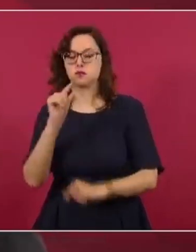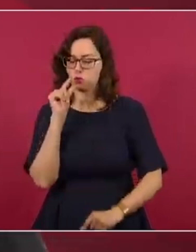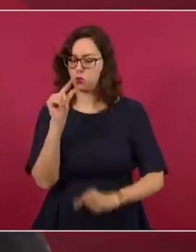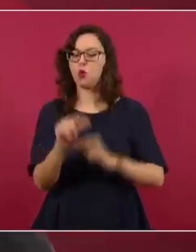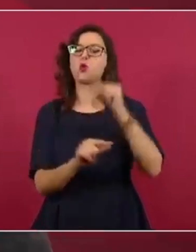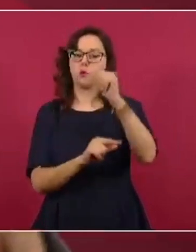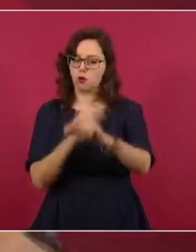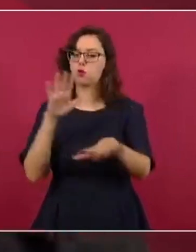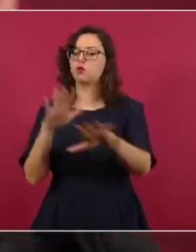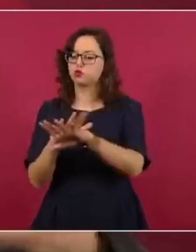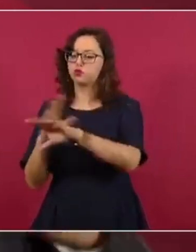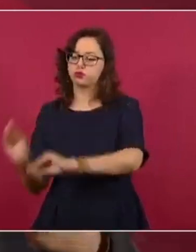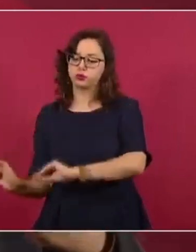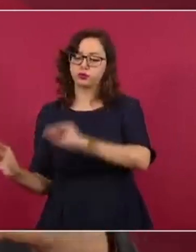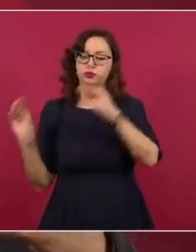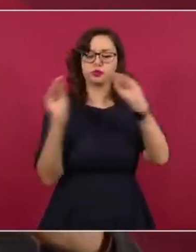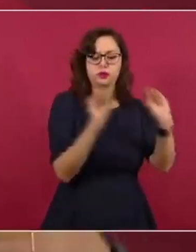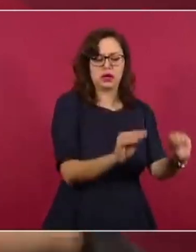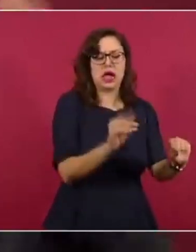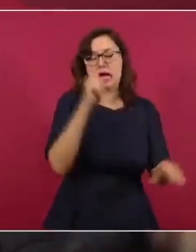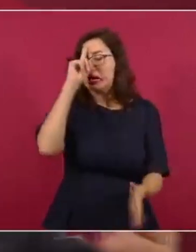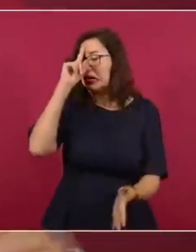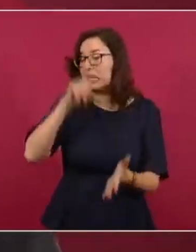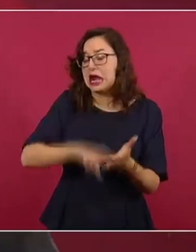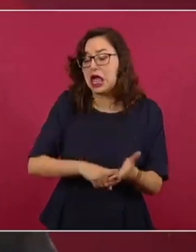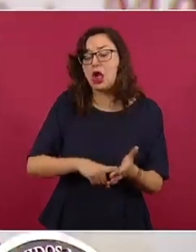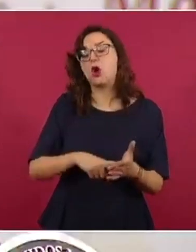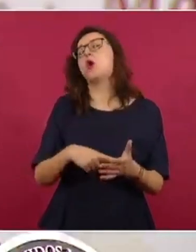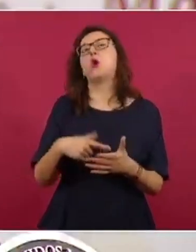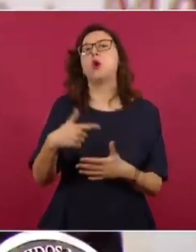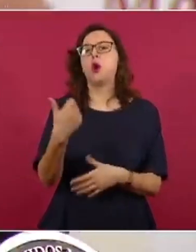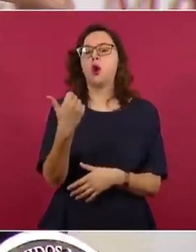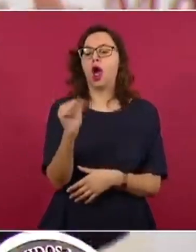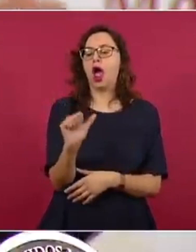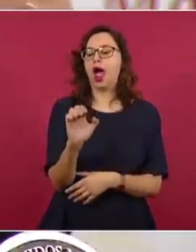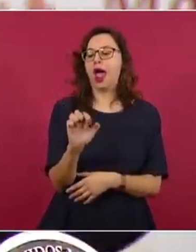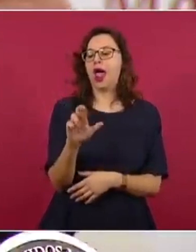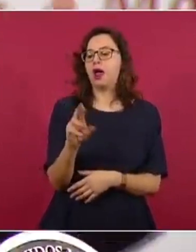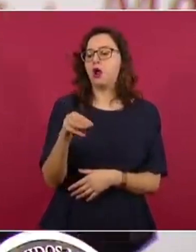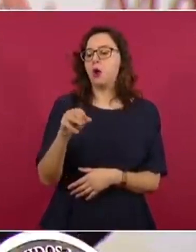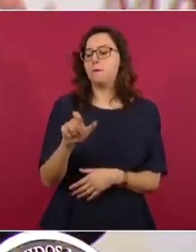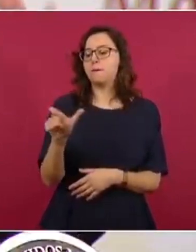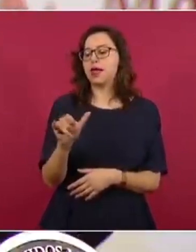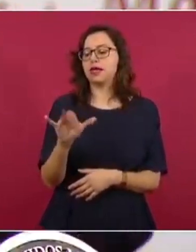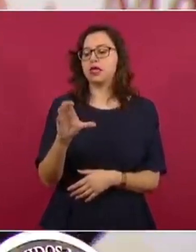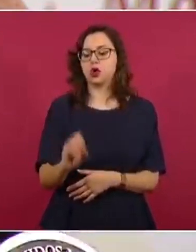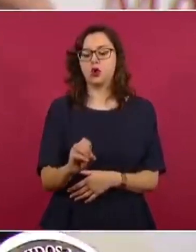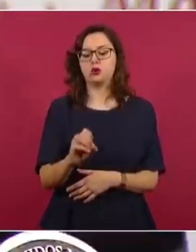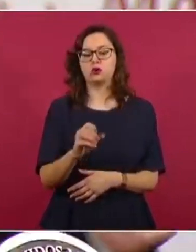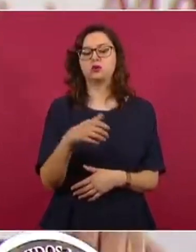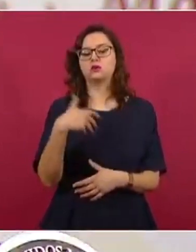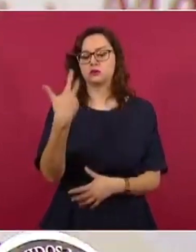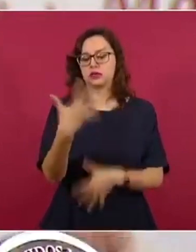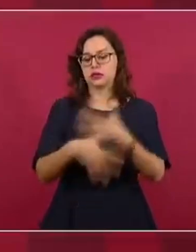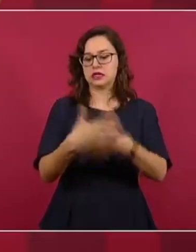de agosto Aeroméxico a partir del 15 de agosto aumentará 10 frecuencias más y a partir del 15 de septiembre